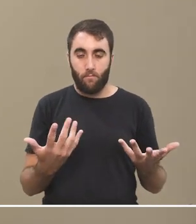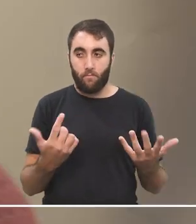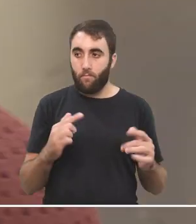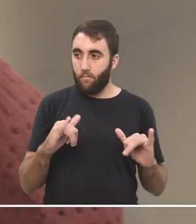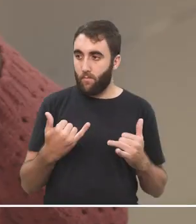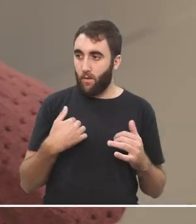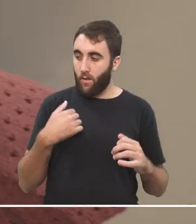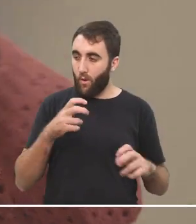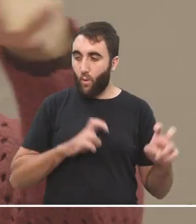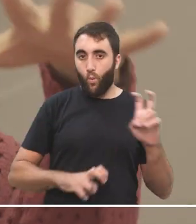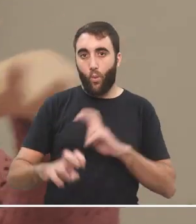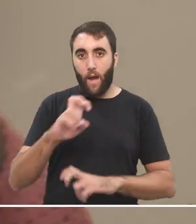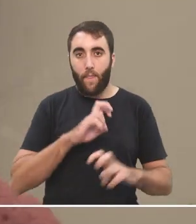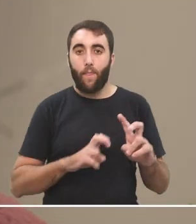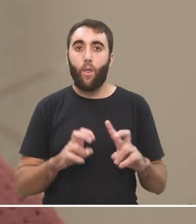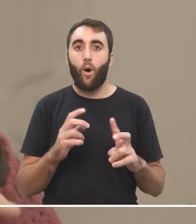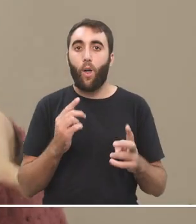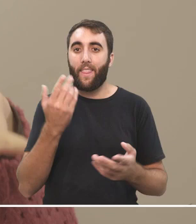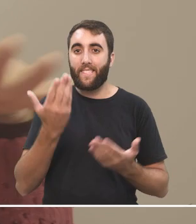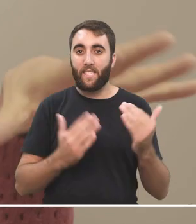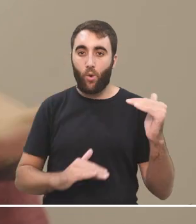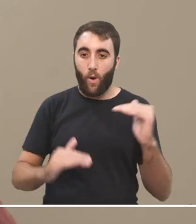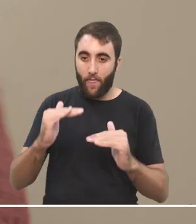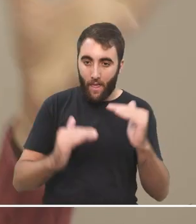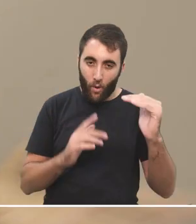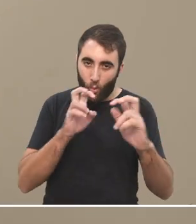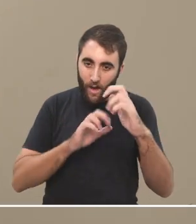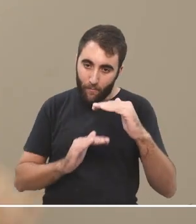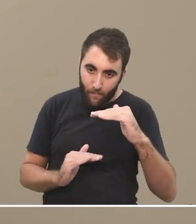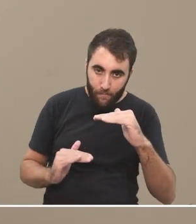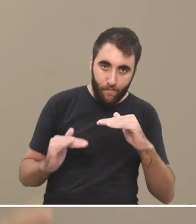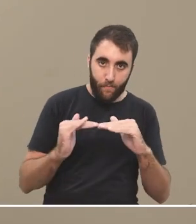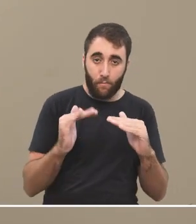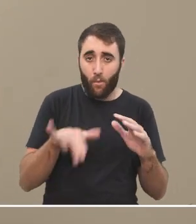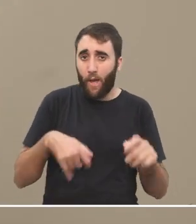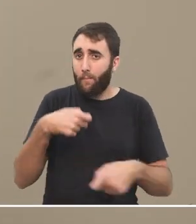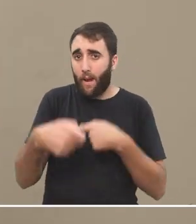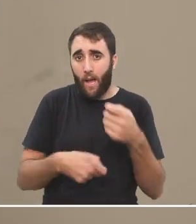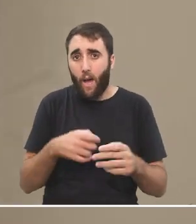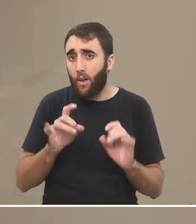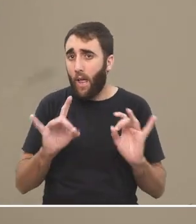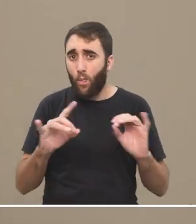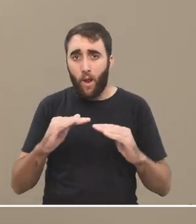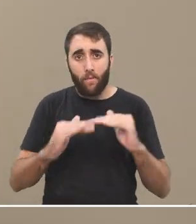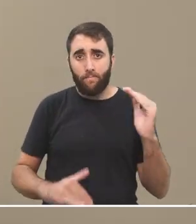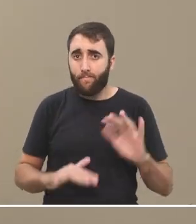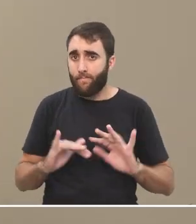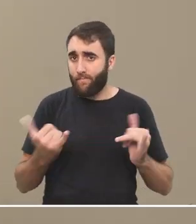estamos tratando de compensar las desigualdades que la lógica del mercado produce por sí misma